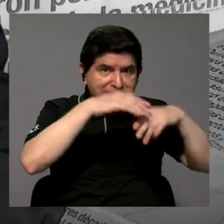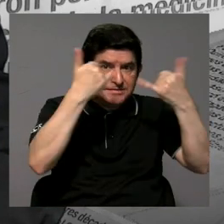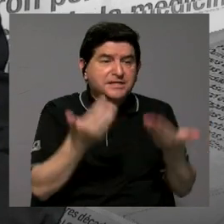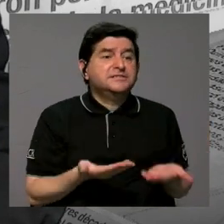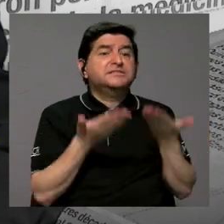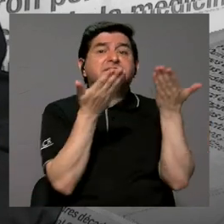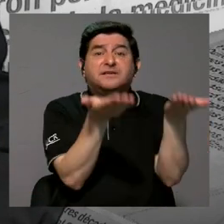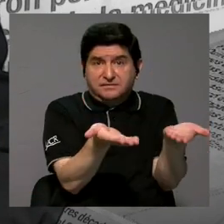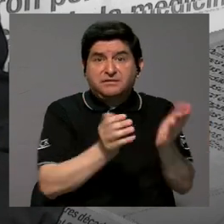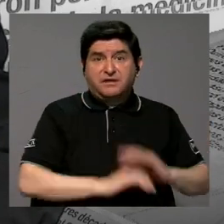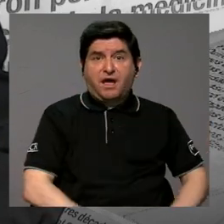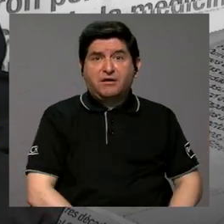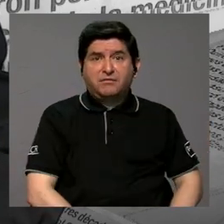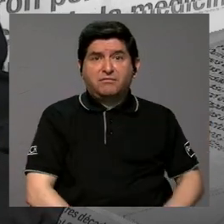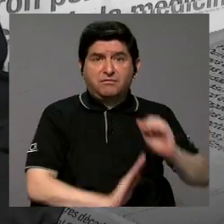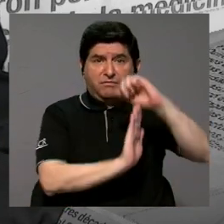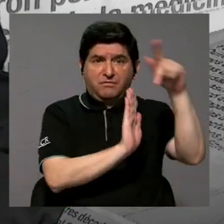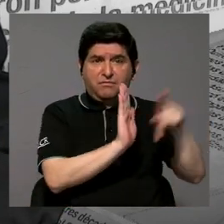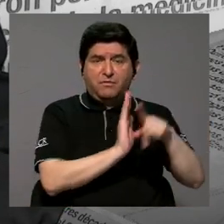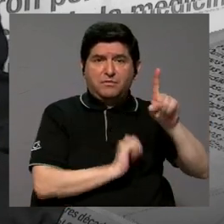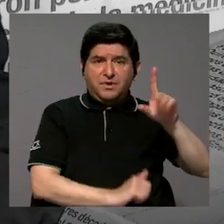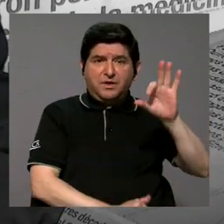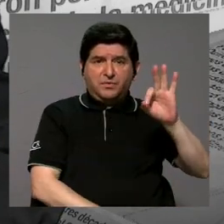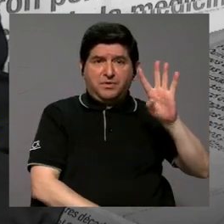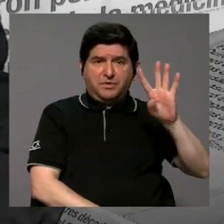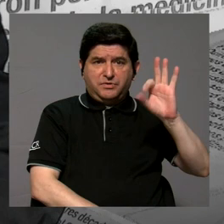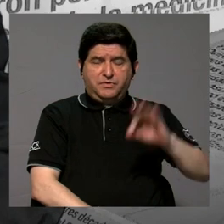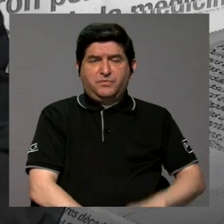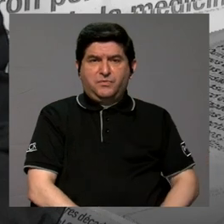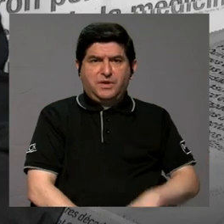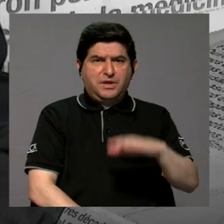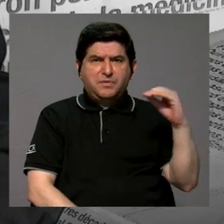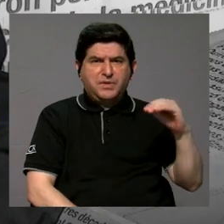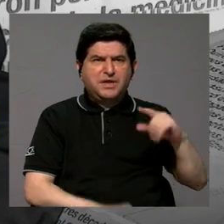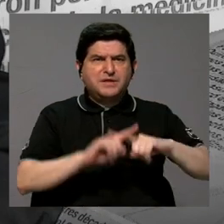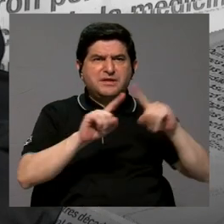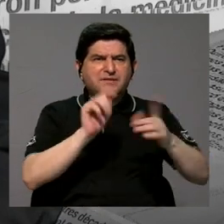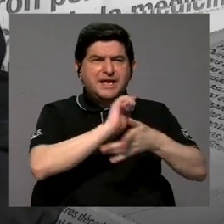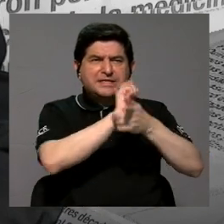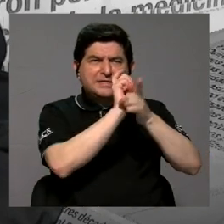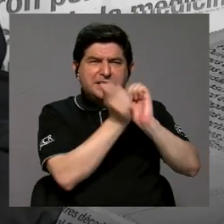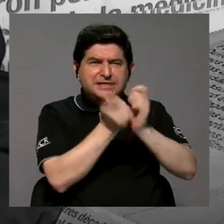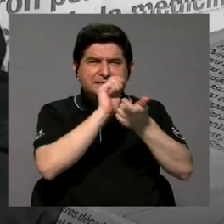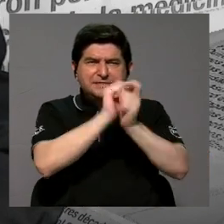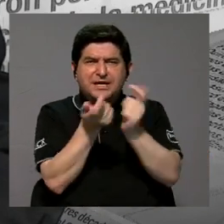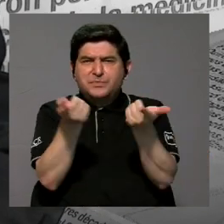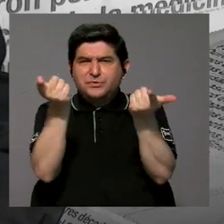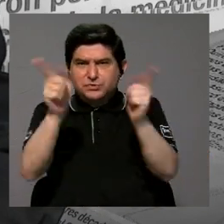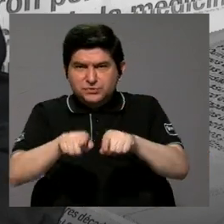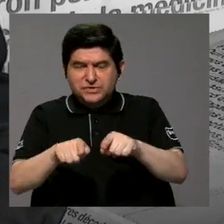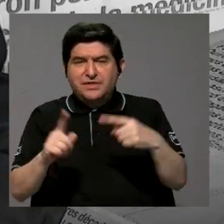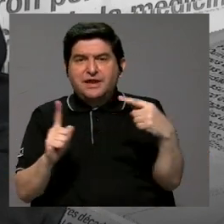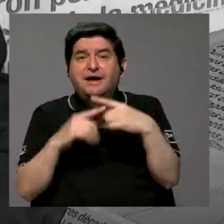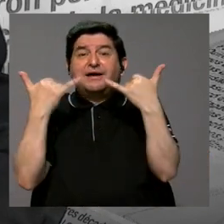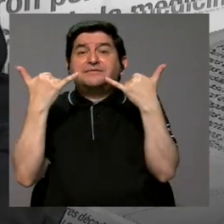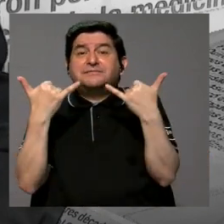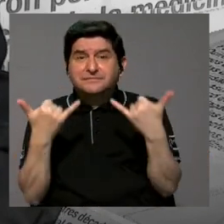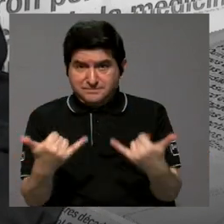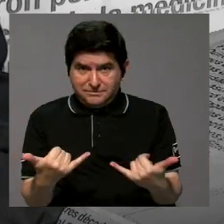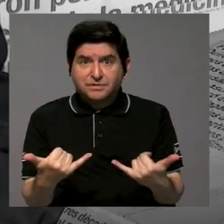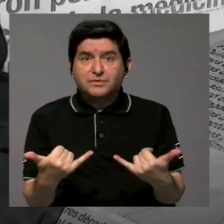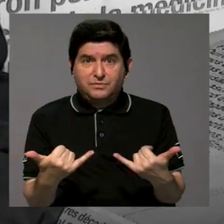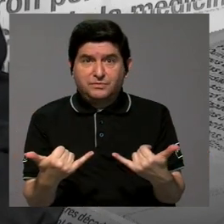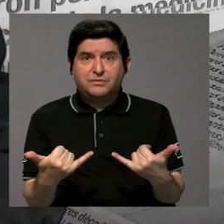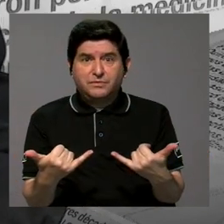fueron dados desde la constitución del 49 y se vinieron haciendo una serie de reformas para llegar a lo que es hasta ahora